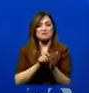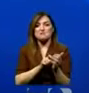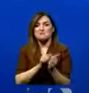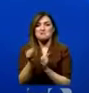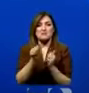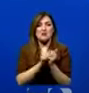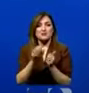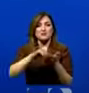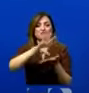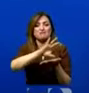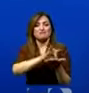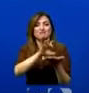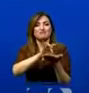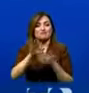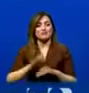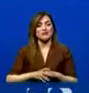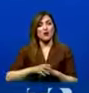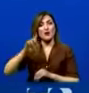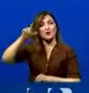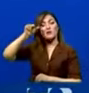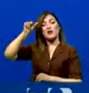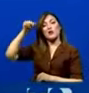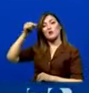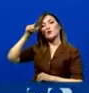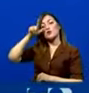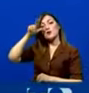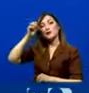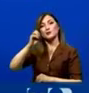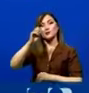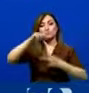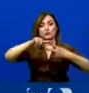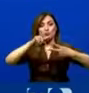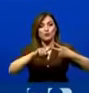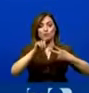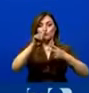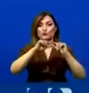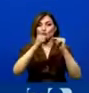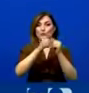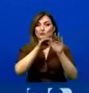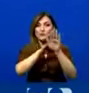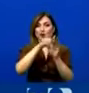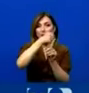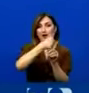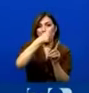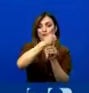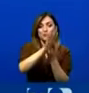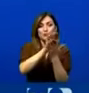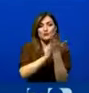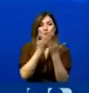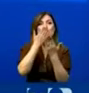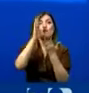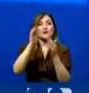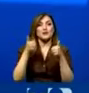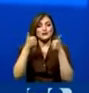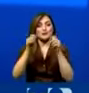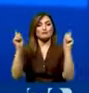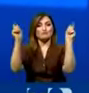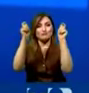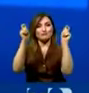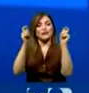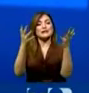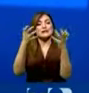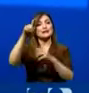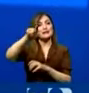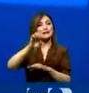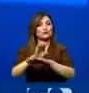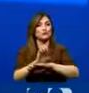ha habido dos posiciones. Una posición a favor de tratar de llevar adelante aquellos proyectos que el Ecuador y el país demandan